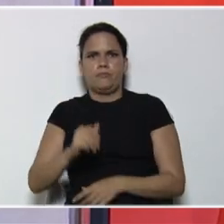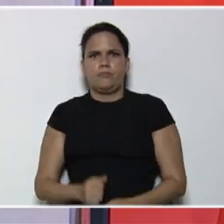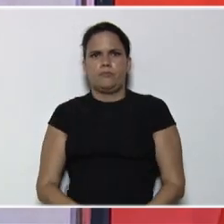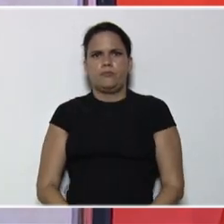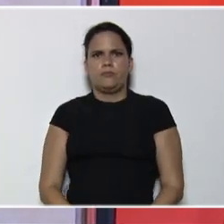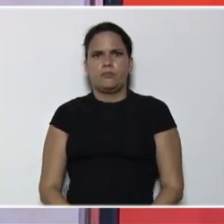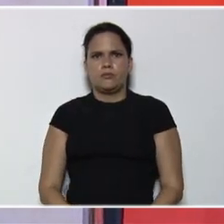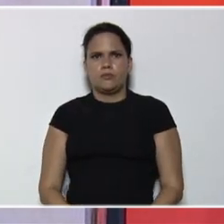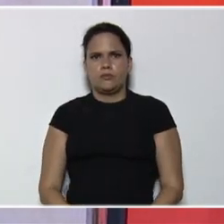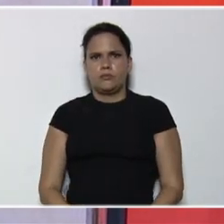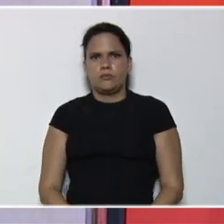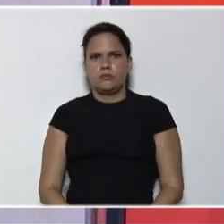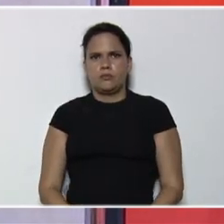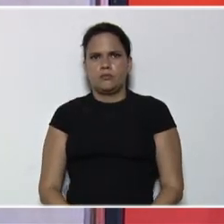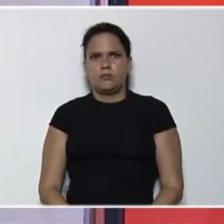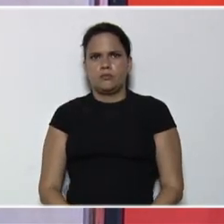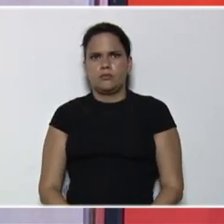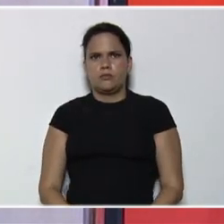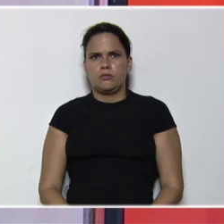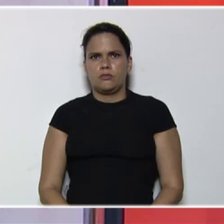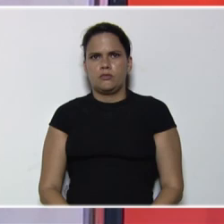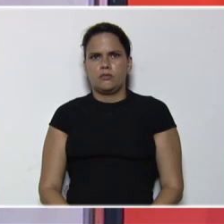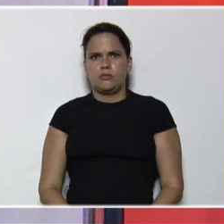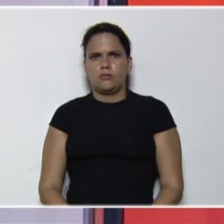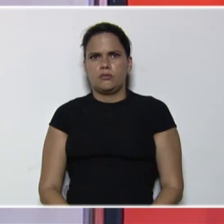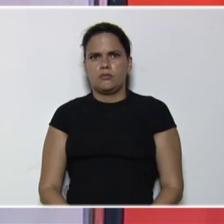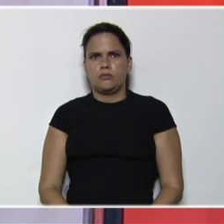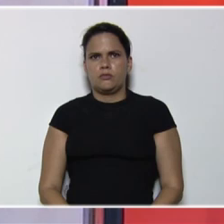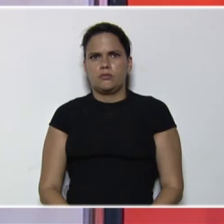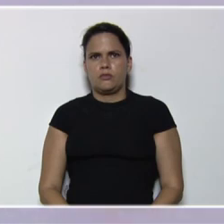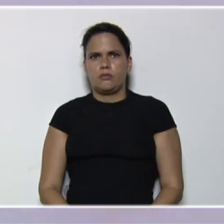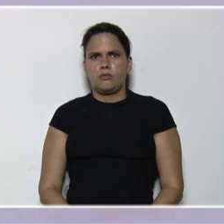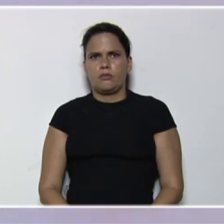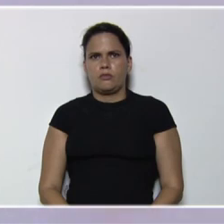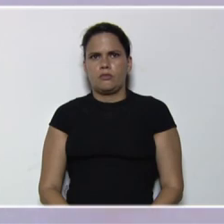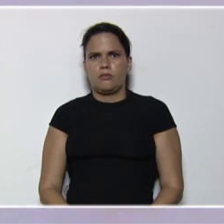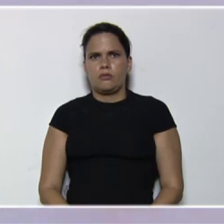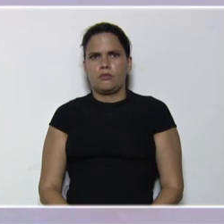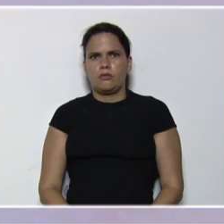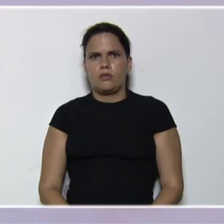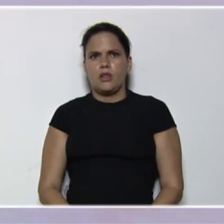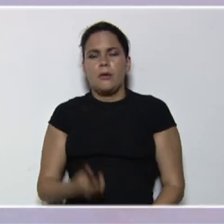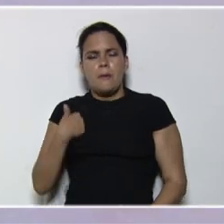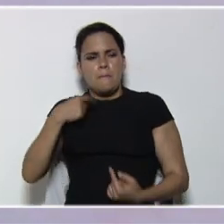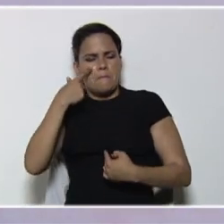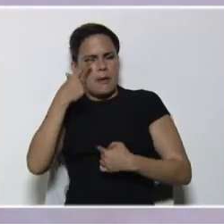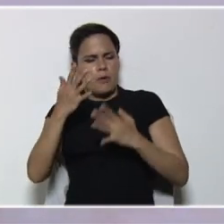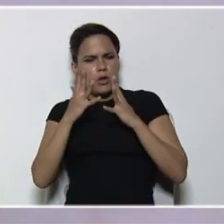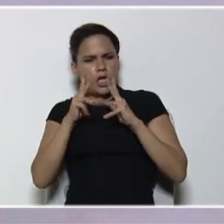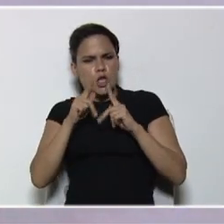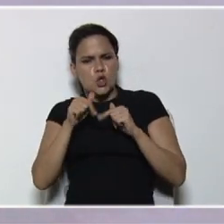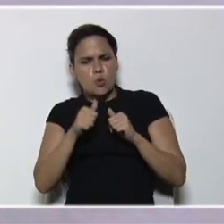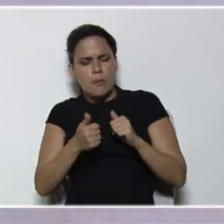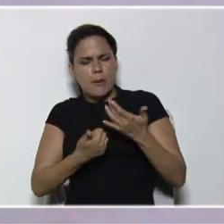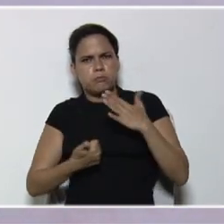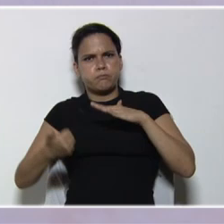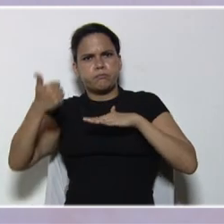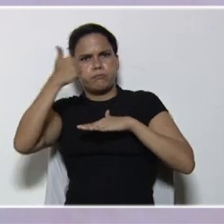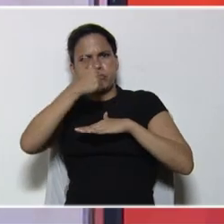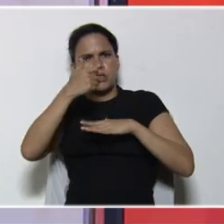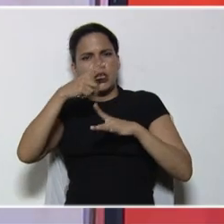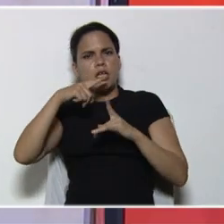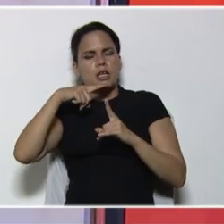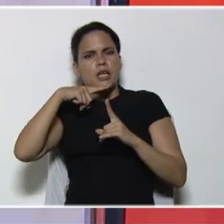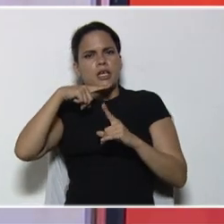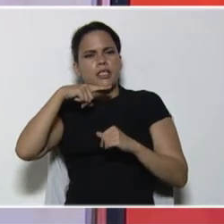Vemos entonces que el número mayor o la cantidad mayor es negativa, entonces va a conservar el signo de la